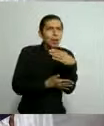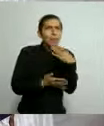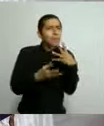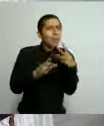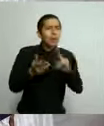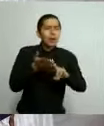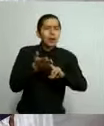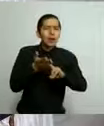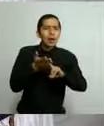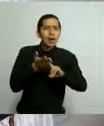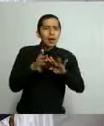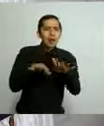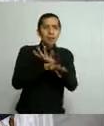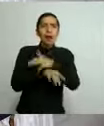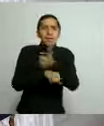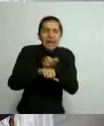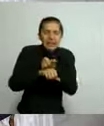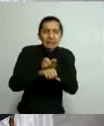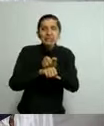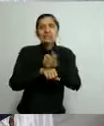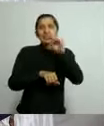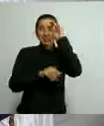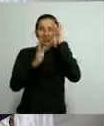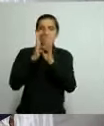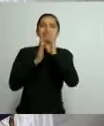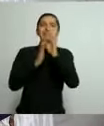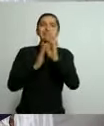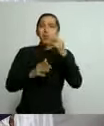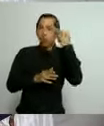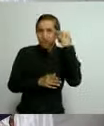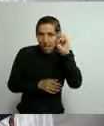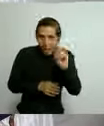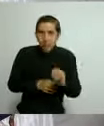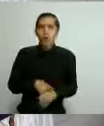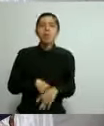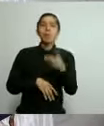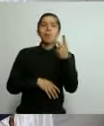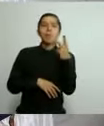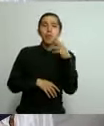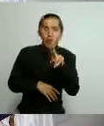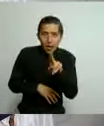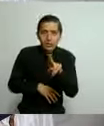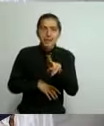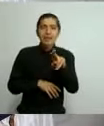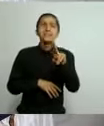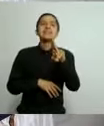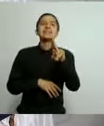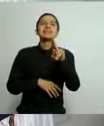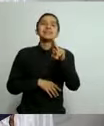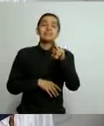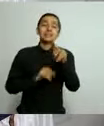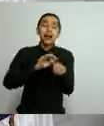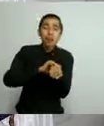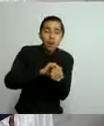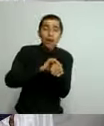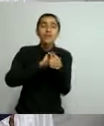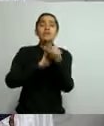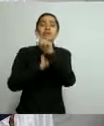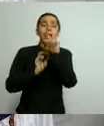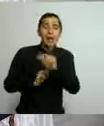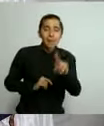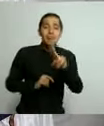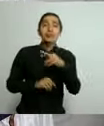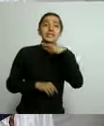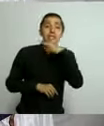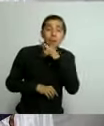pasaron a amarilla. Huetamo, Parácuaro, Puruándiro, Zaguayo, Zacapu y Zamora.